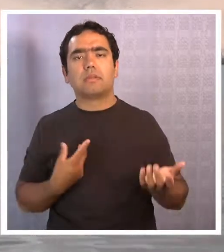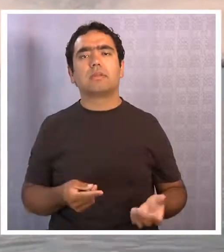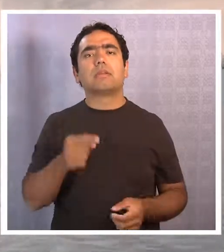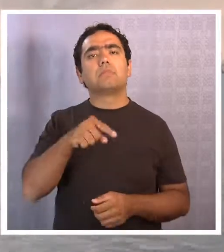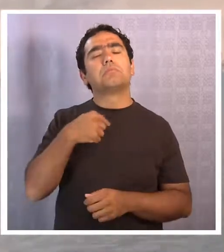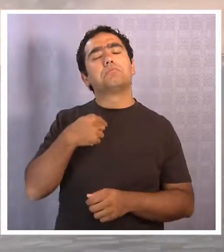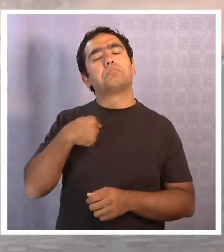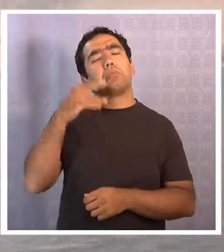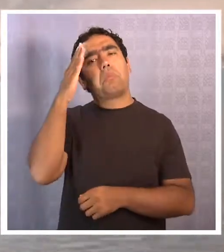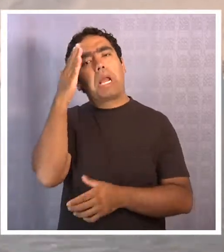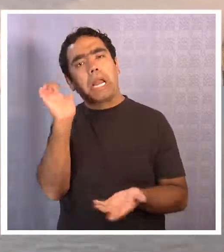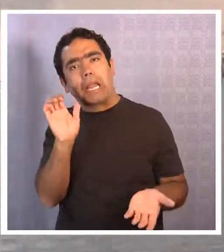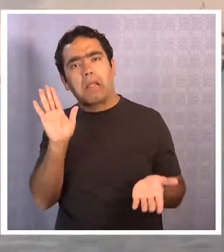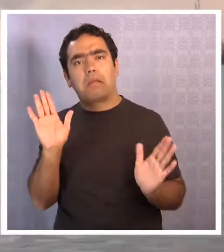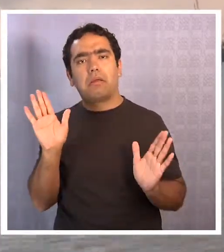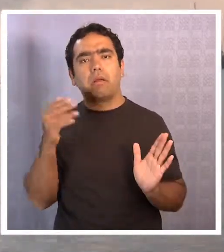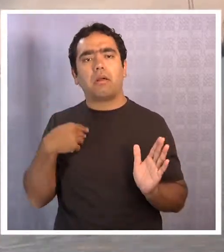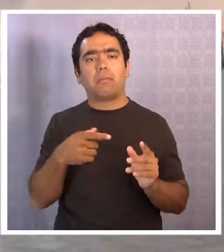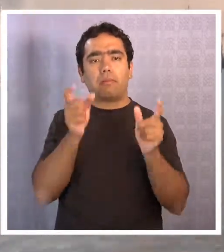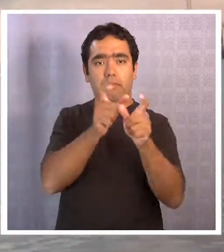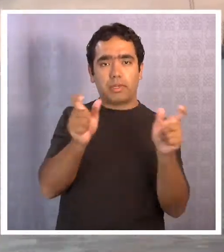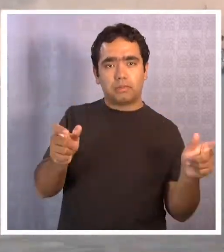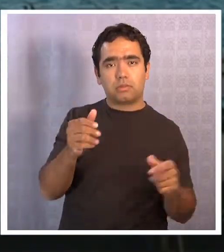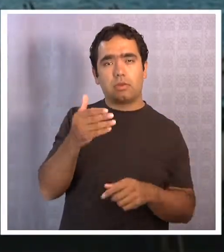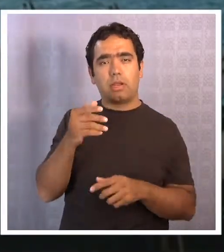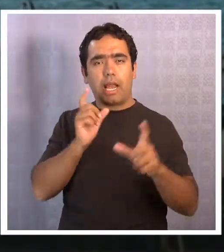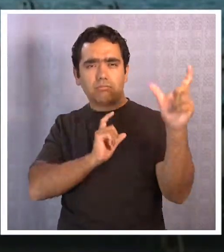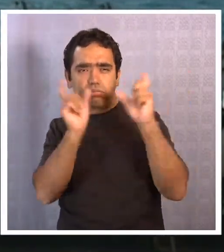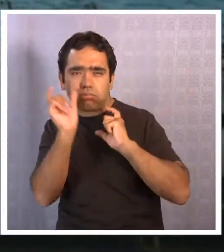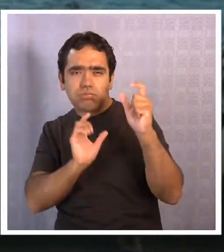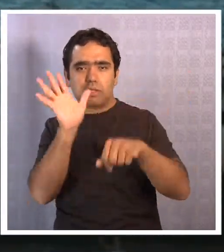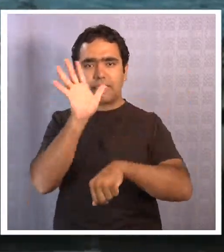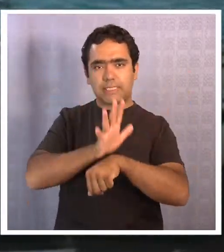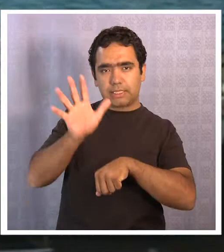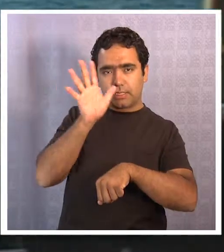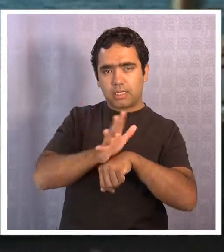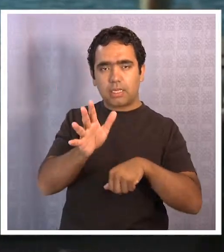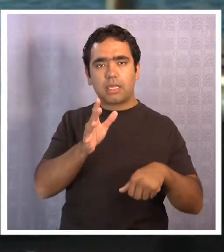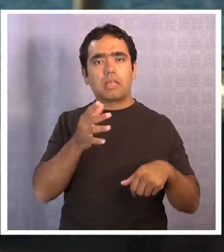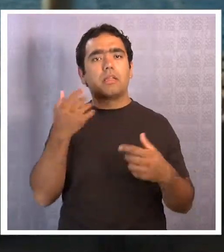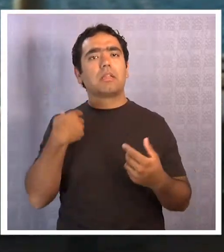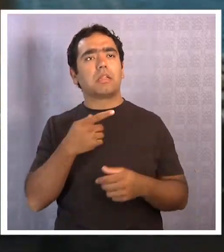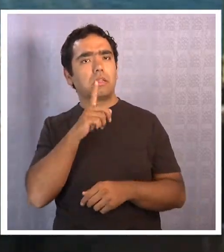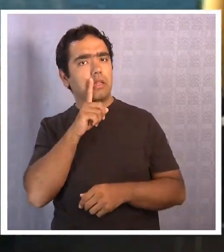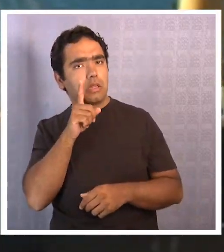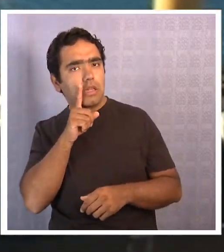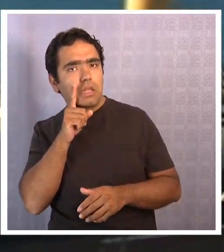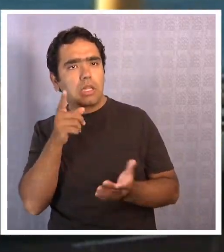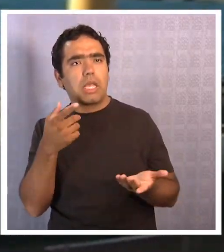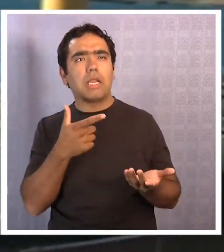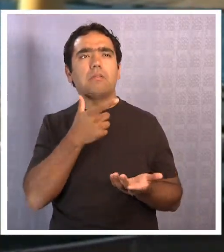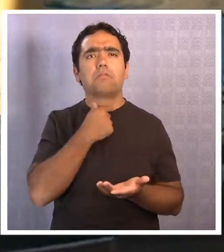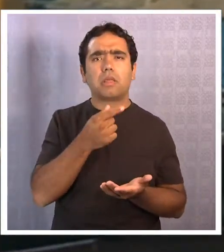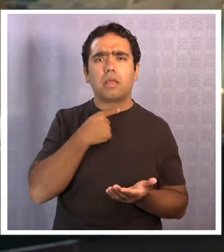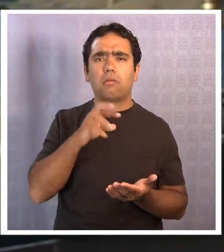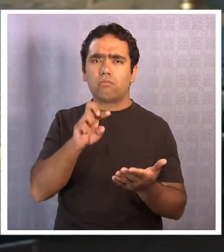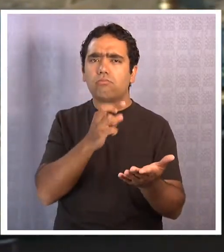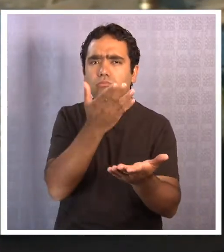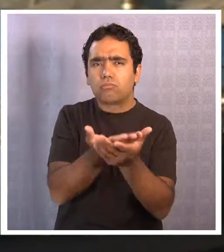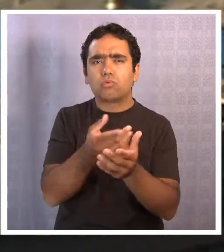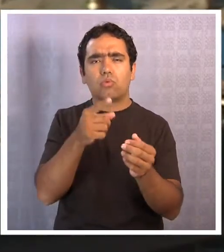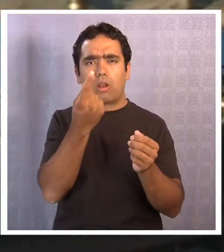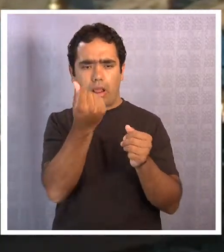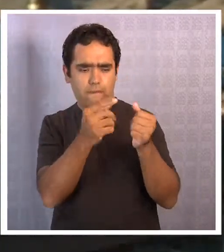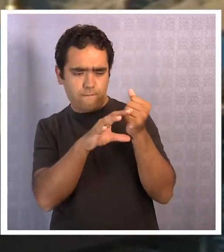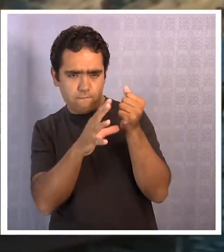Creo yo que los artistas en general que tienen expectativas